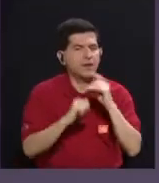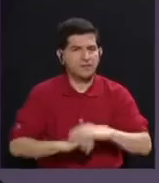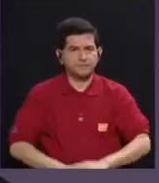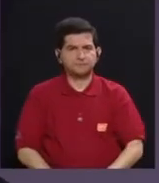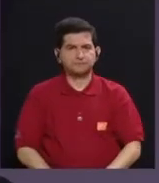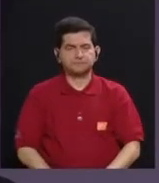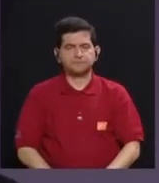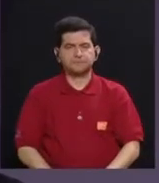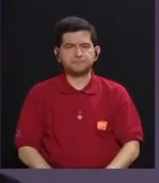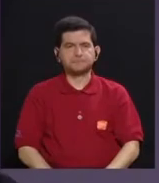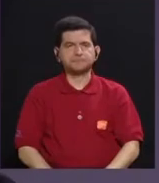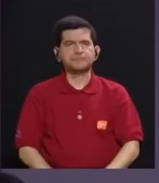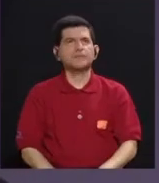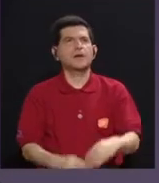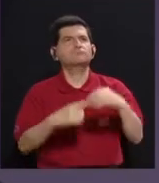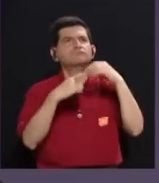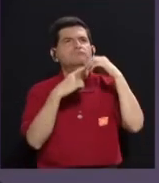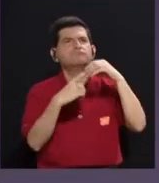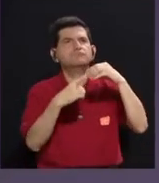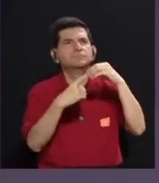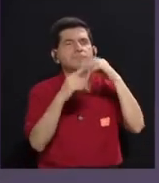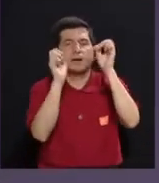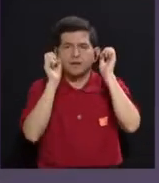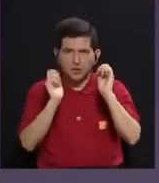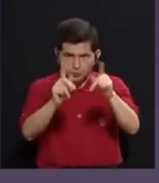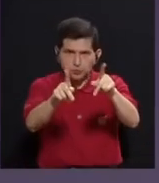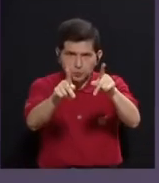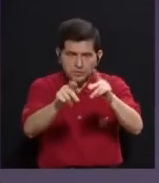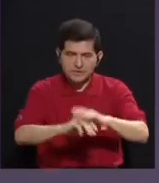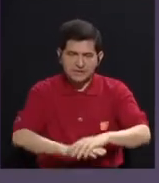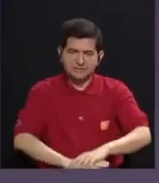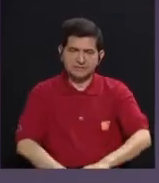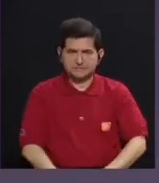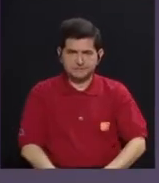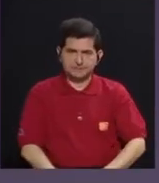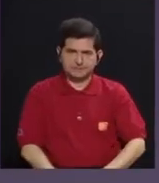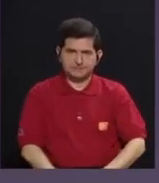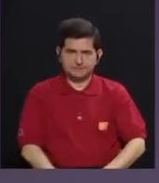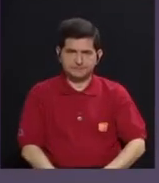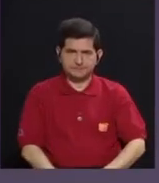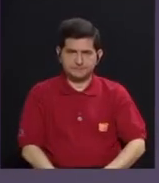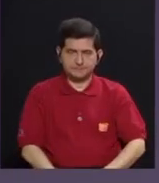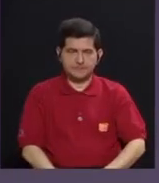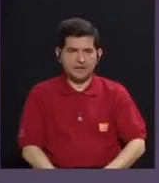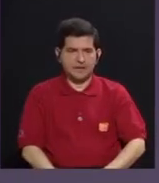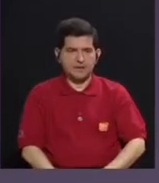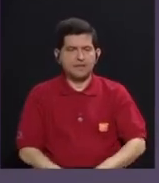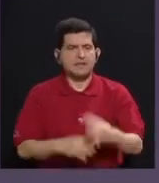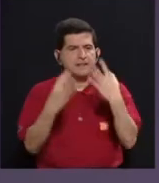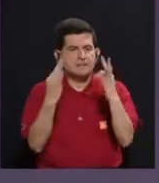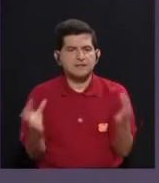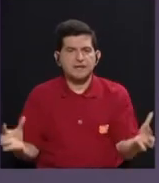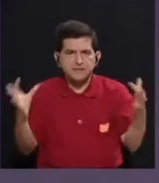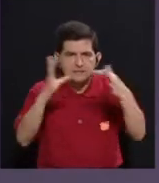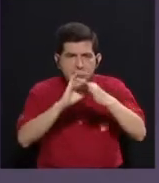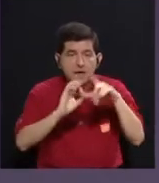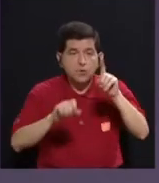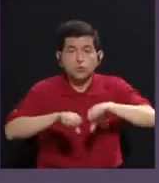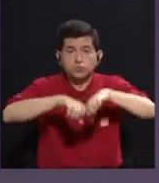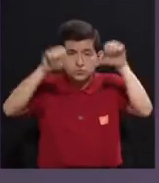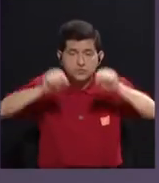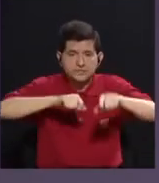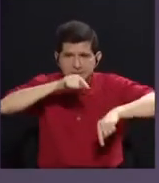Bueno, principalmente es la oportunidad de articular un aparato crítico,